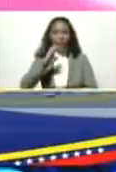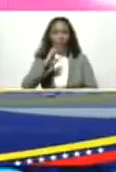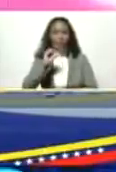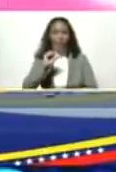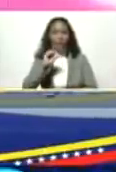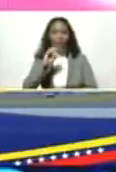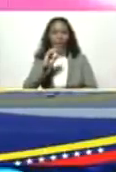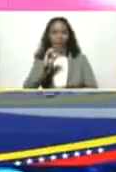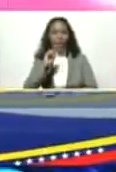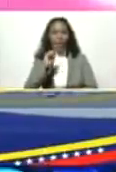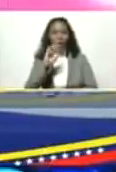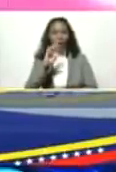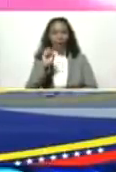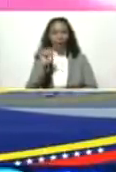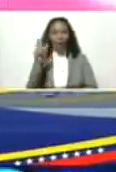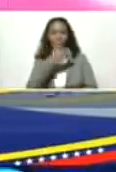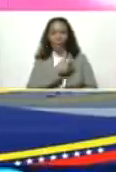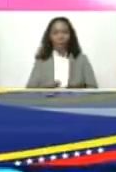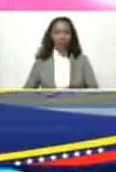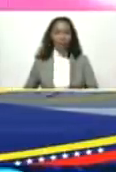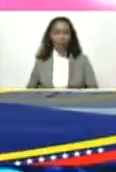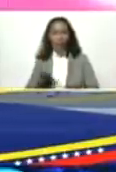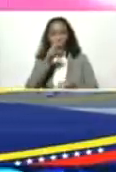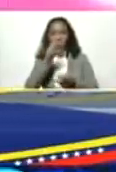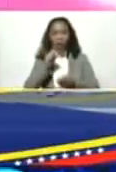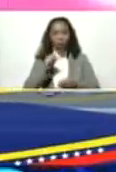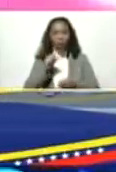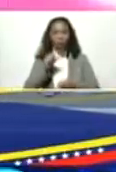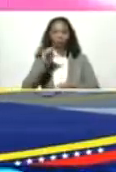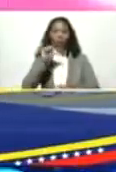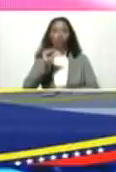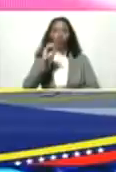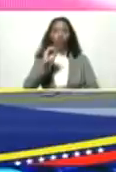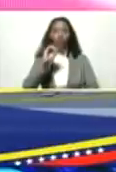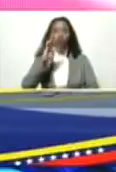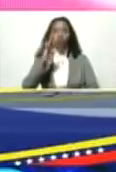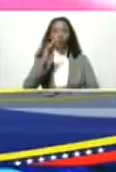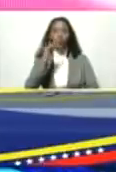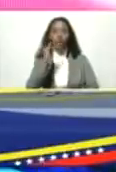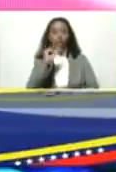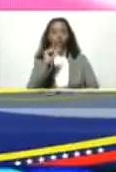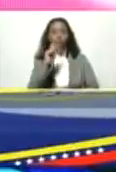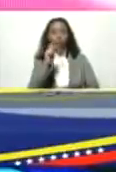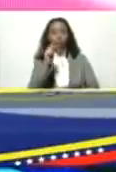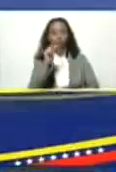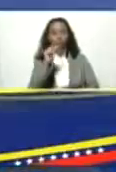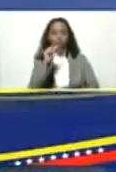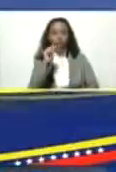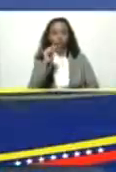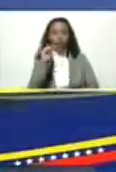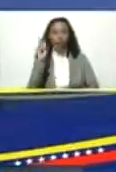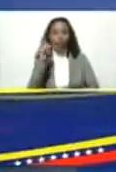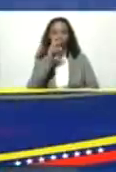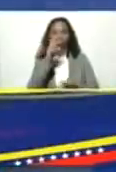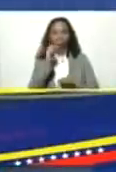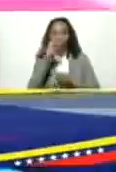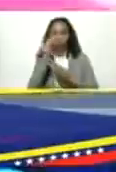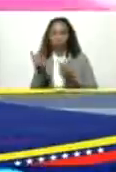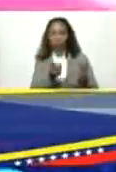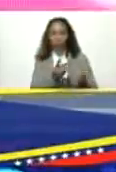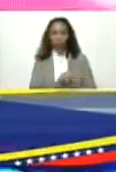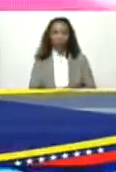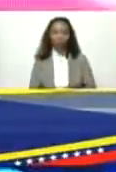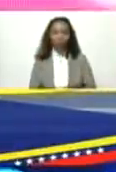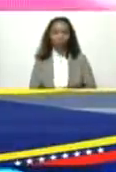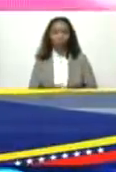Río Bueno el presidente del Banco Sofitaza Ramón Molina Durán bienvenido el